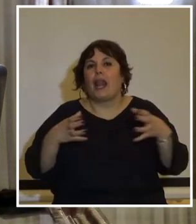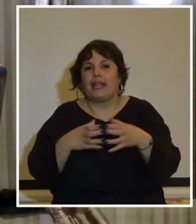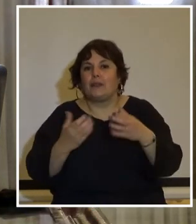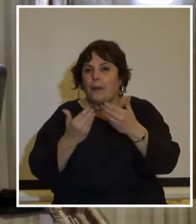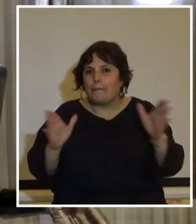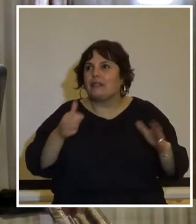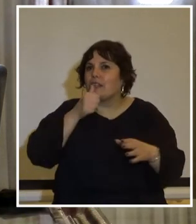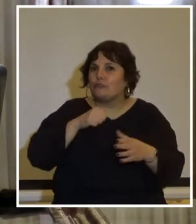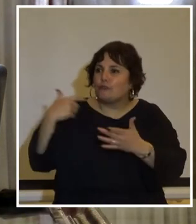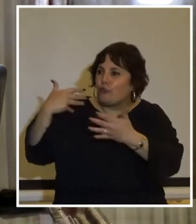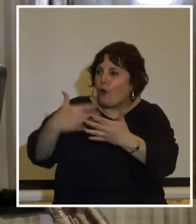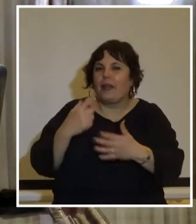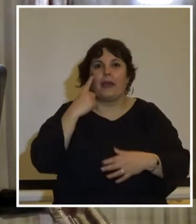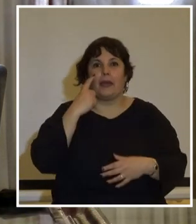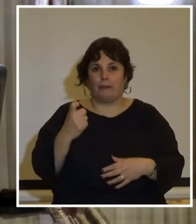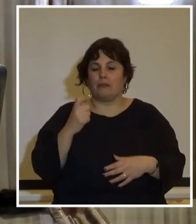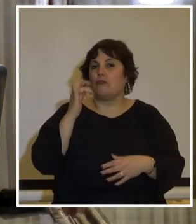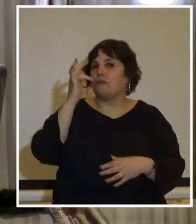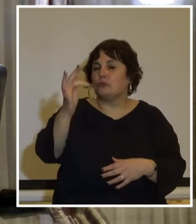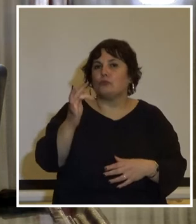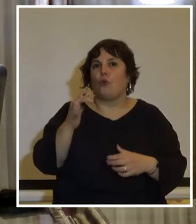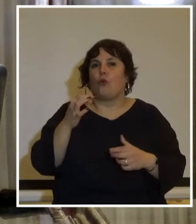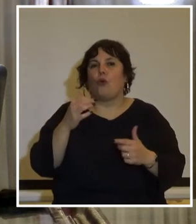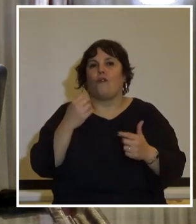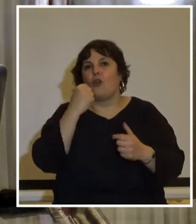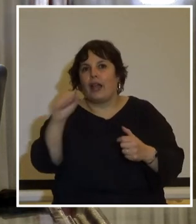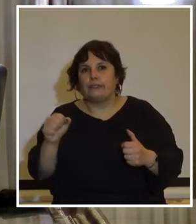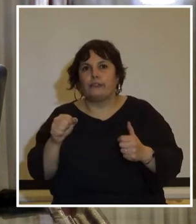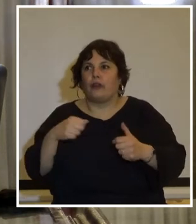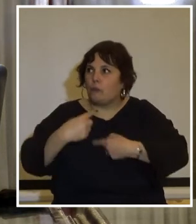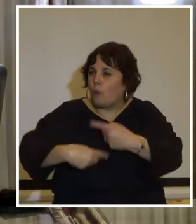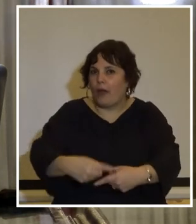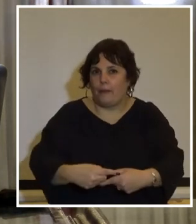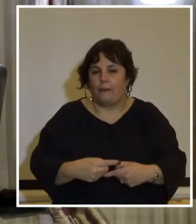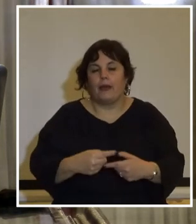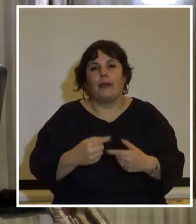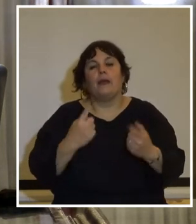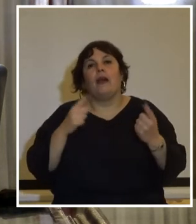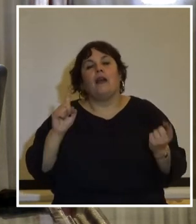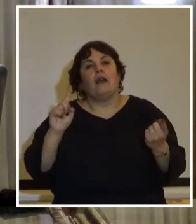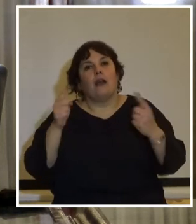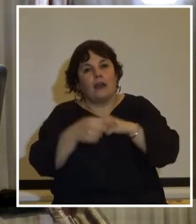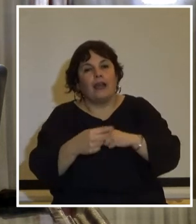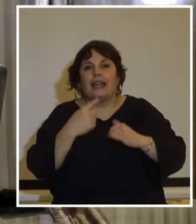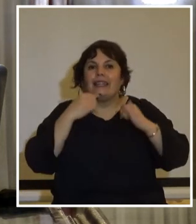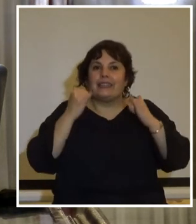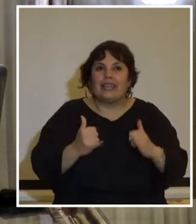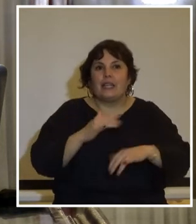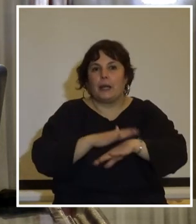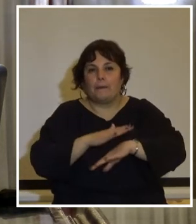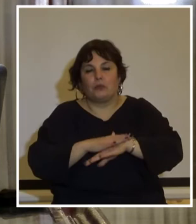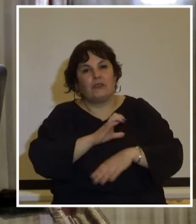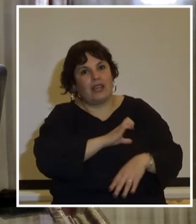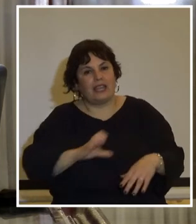origen en la historia para evitar que en el futuro las violaciones se reproduzcan por contrapartida tiene a su cargo del